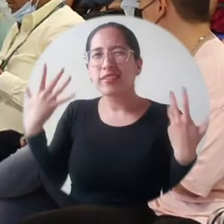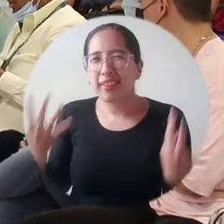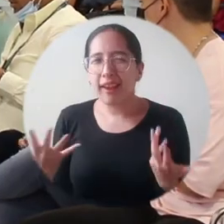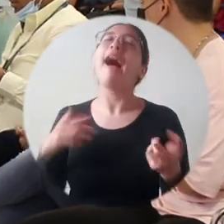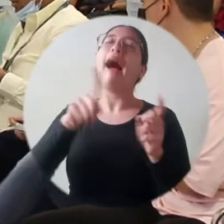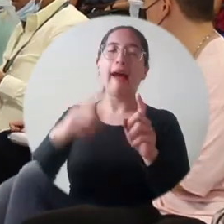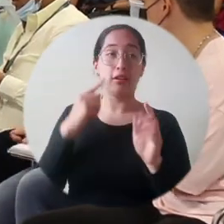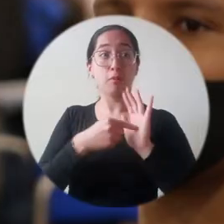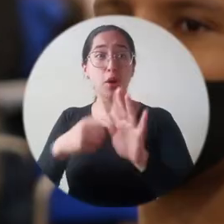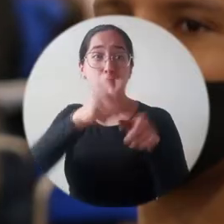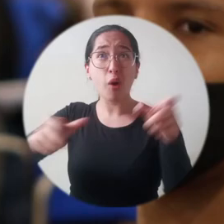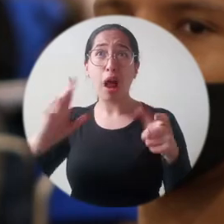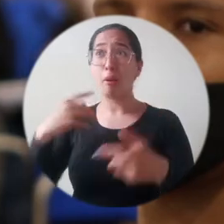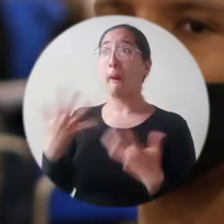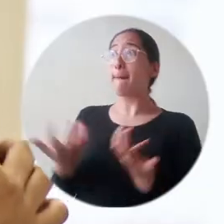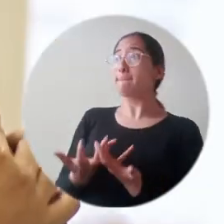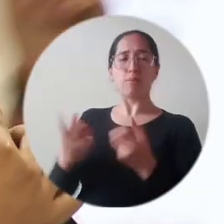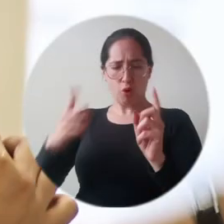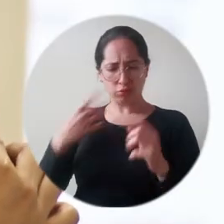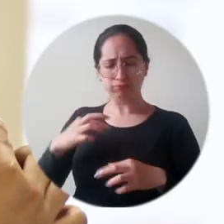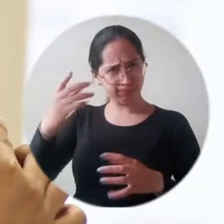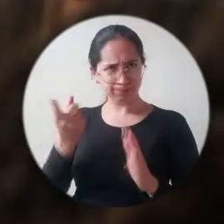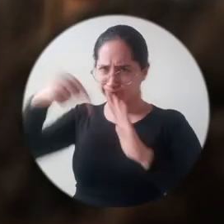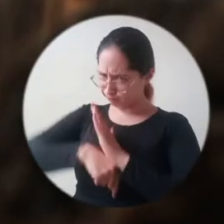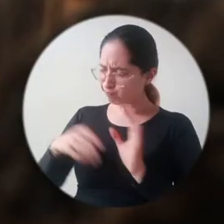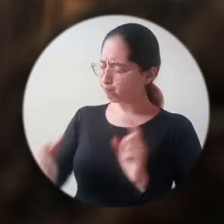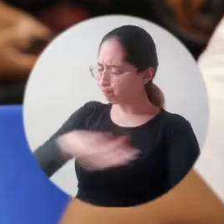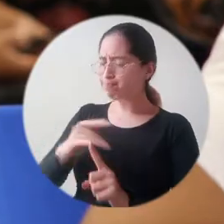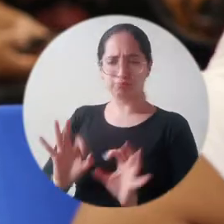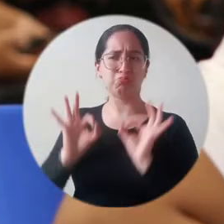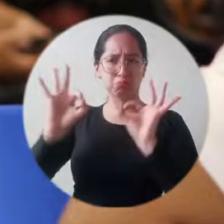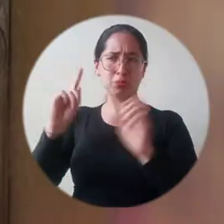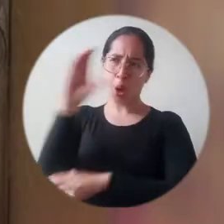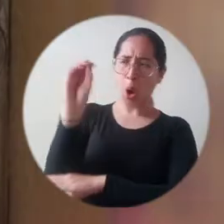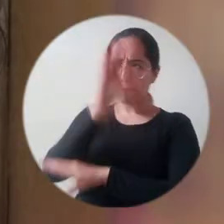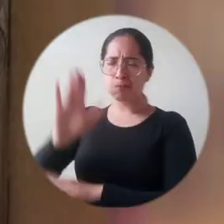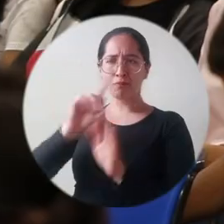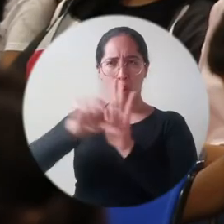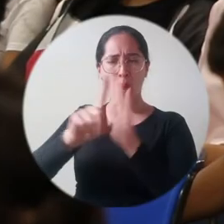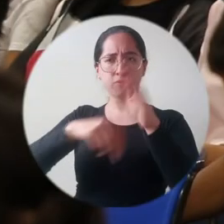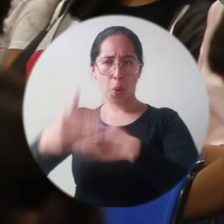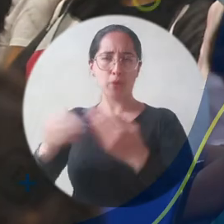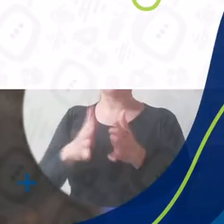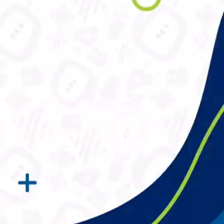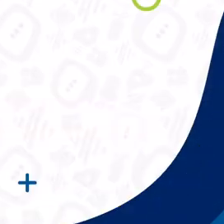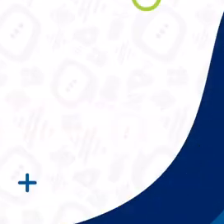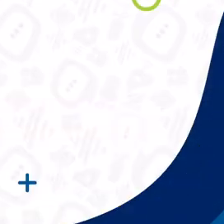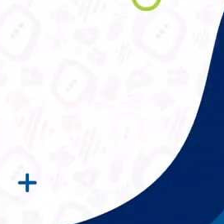comunidad académica en aras de impulsar un talento humano a la vanguardia de la actualidad económica y financiera del país.